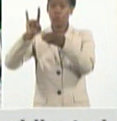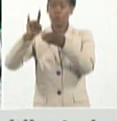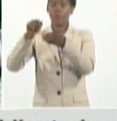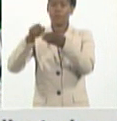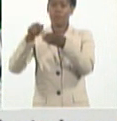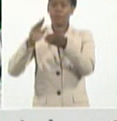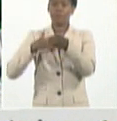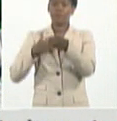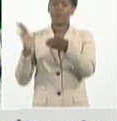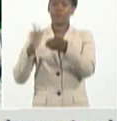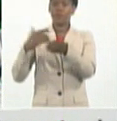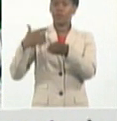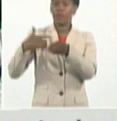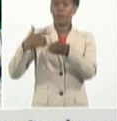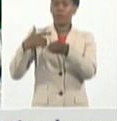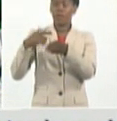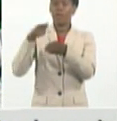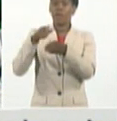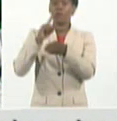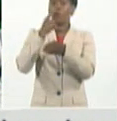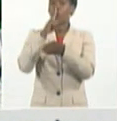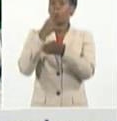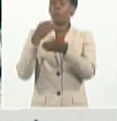la provincia de Matanzas.